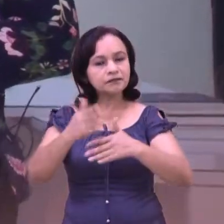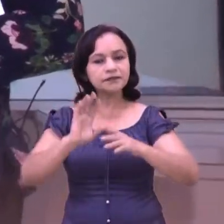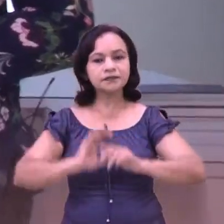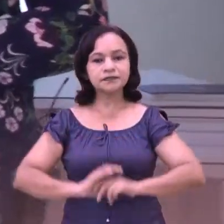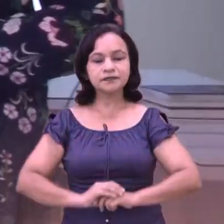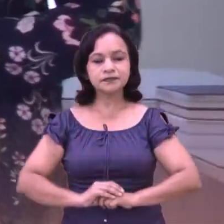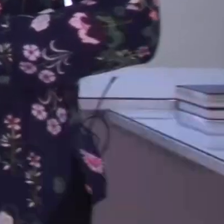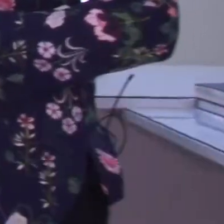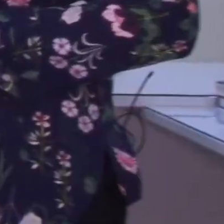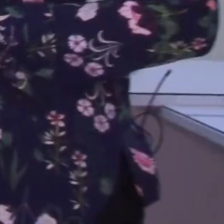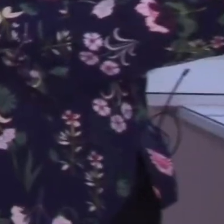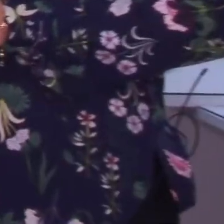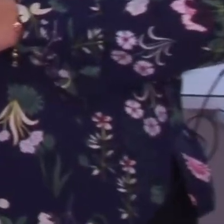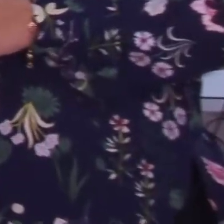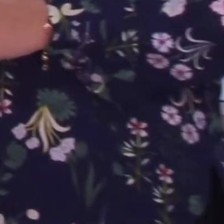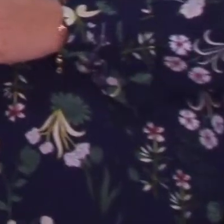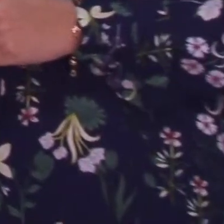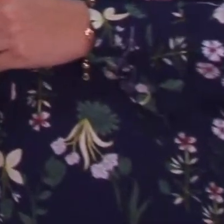la próxima.